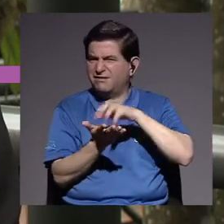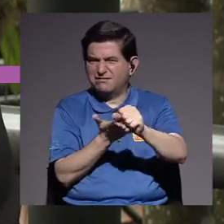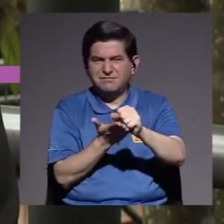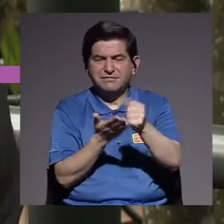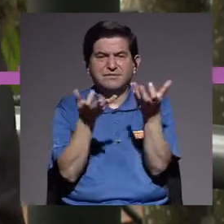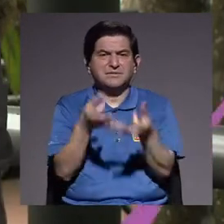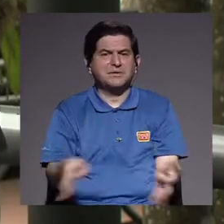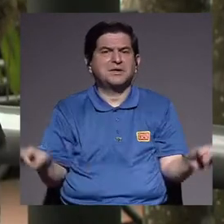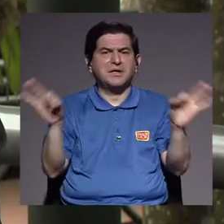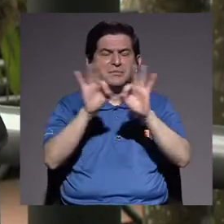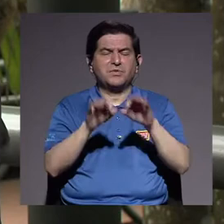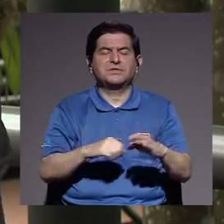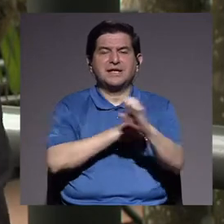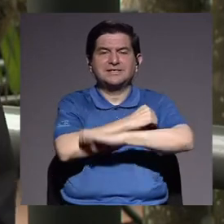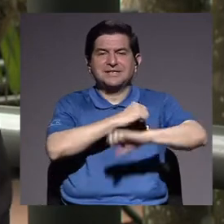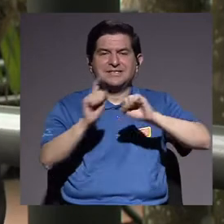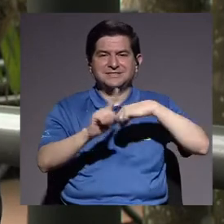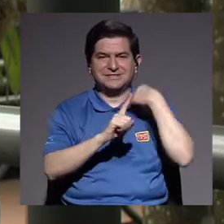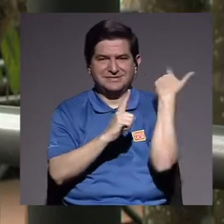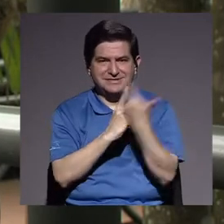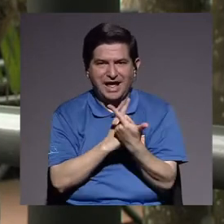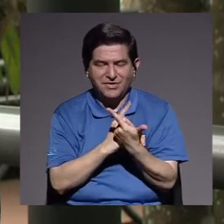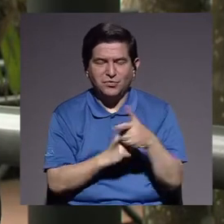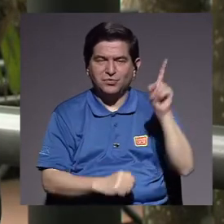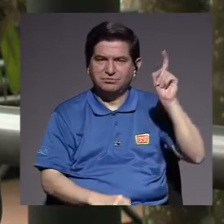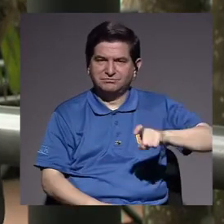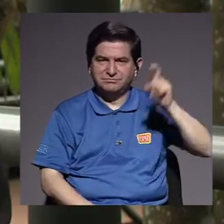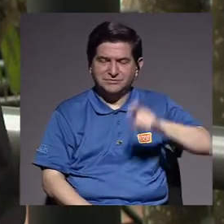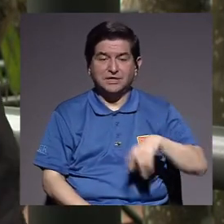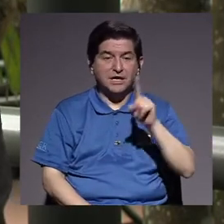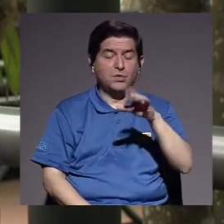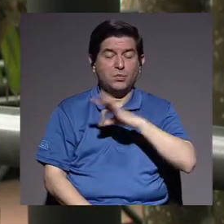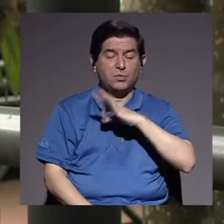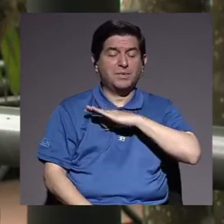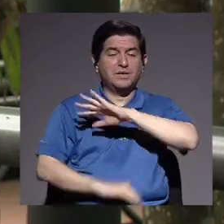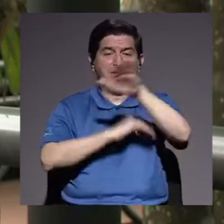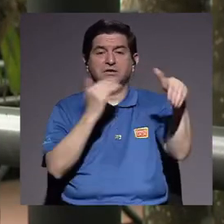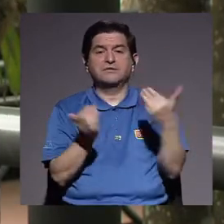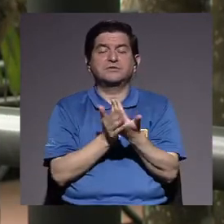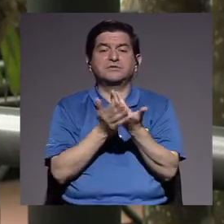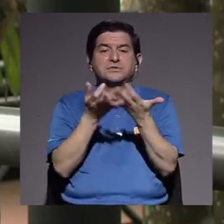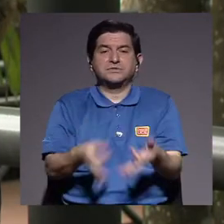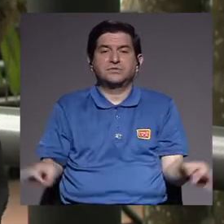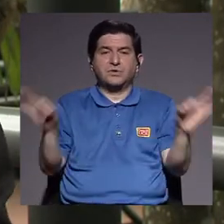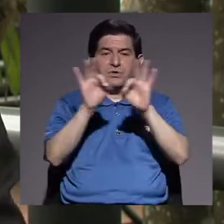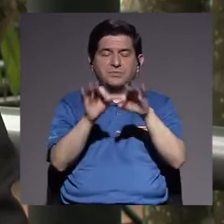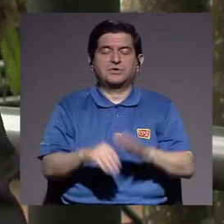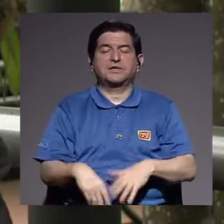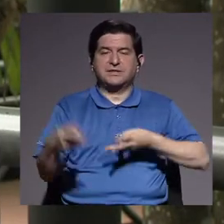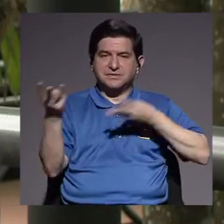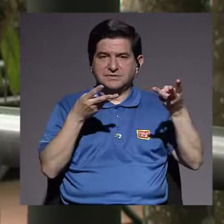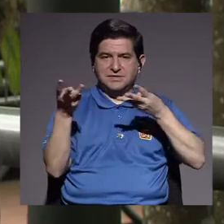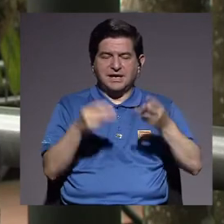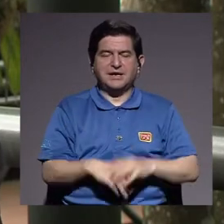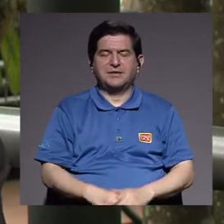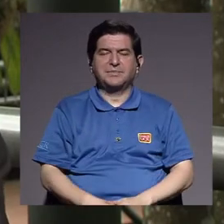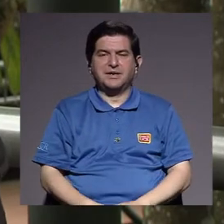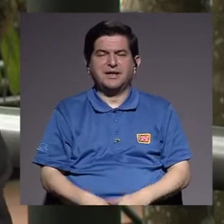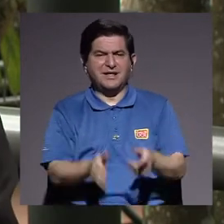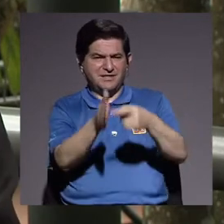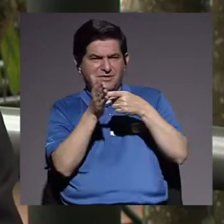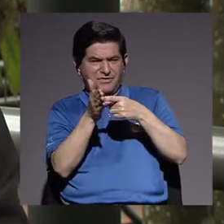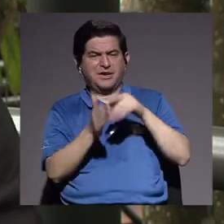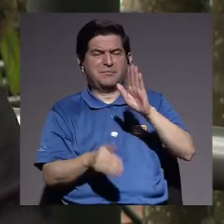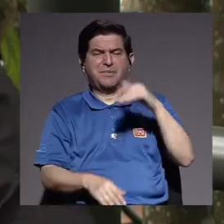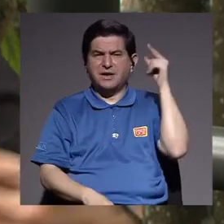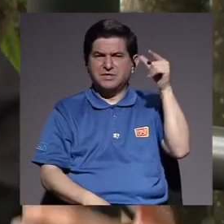¿no? En la importancia del Estado social, ¿no? Y de la necesidad de verlo como un bien común. En la importancia de reclamarle al mercado capitalista que